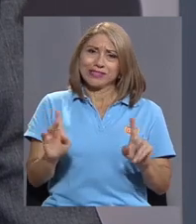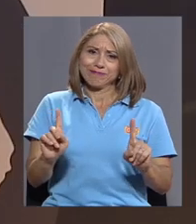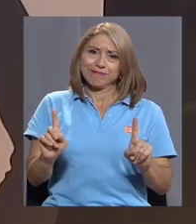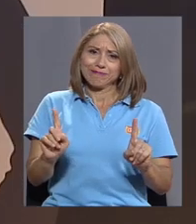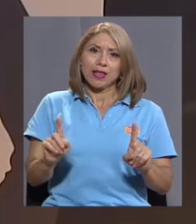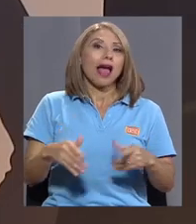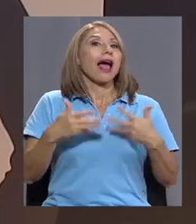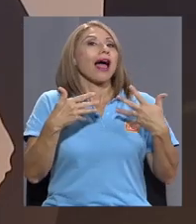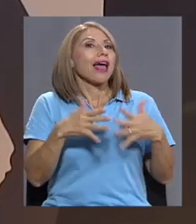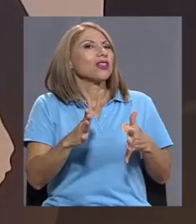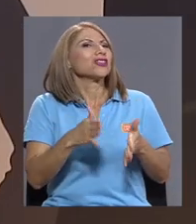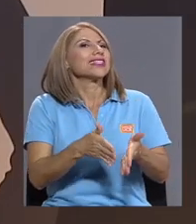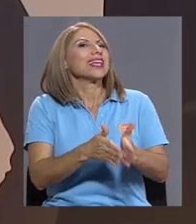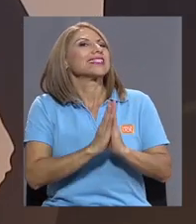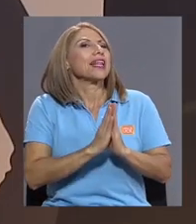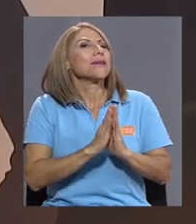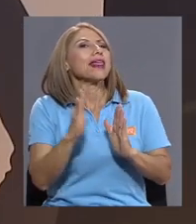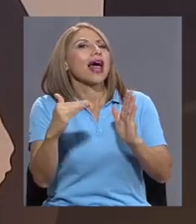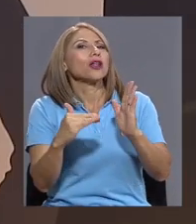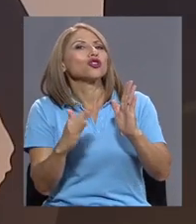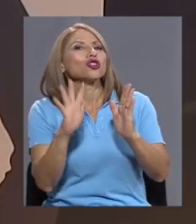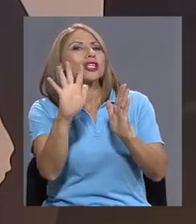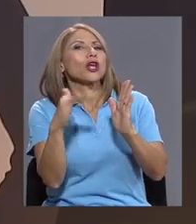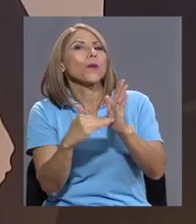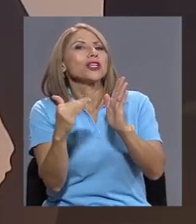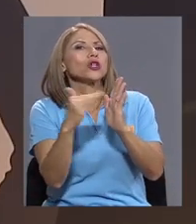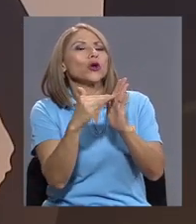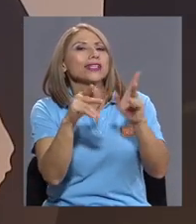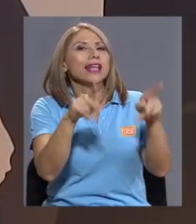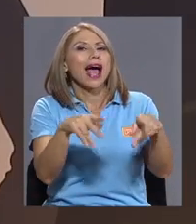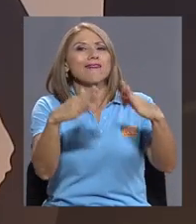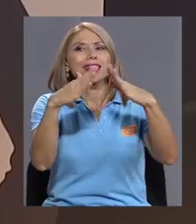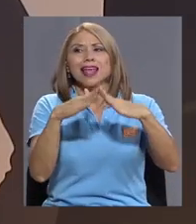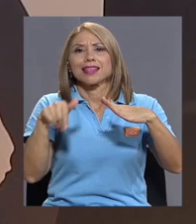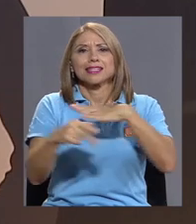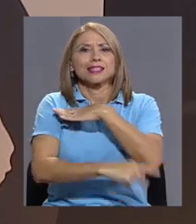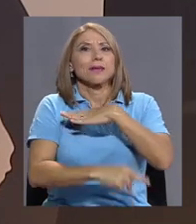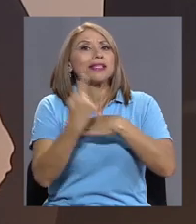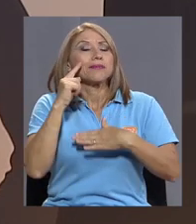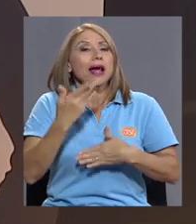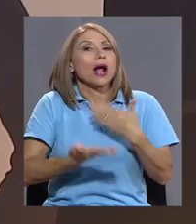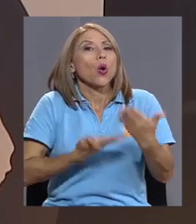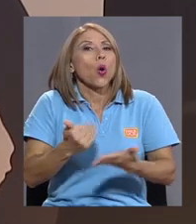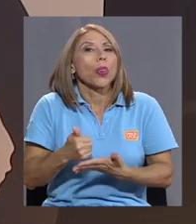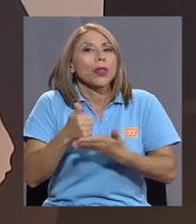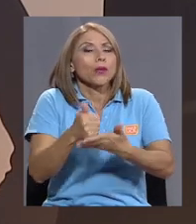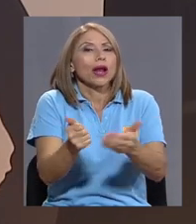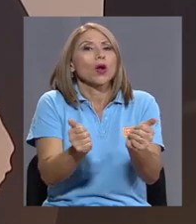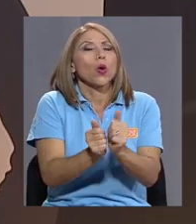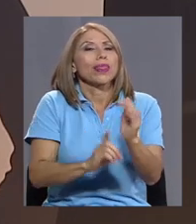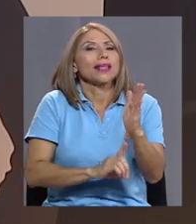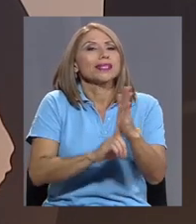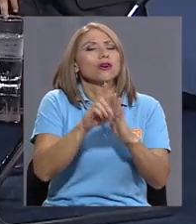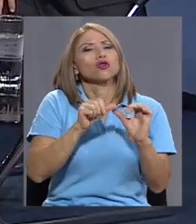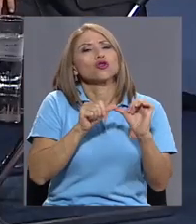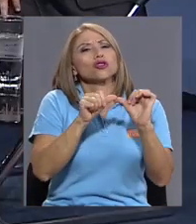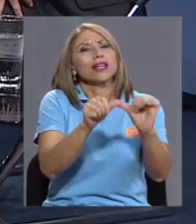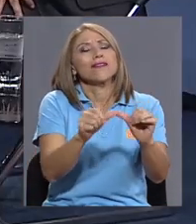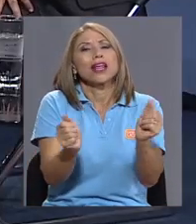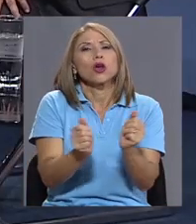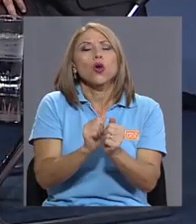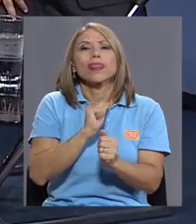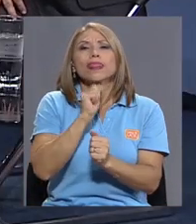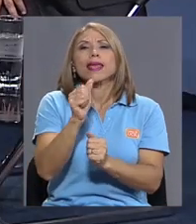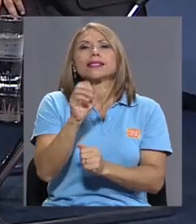por nosotros. ¿Qué se le pide a los 5 millones de habitantes de este país para contribuir con ese desarrollo sostenible y con la descarbonización? Bueno, él...